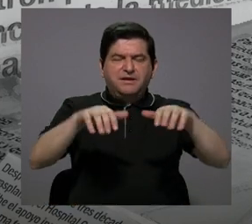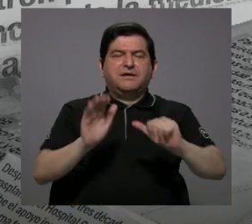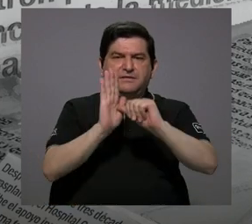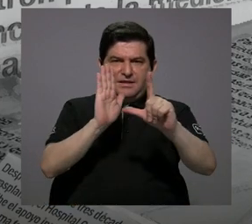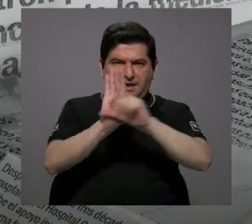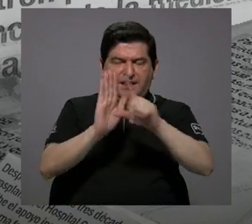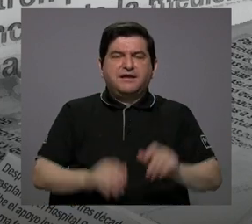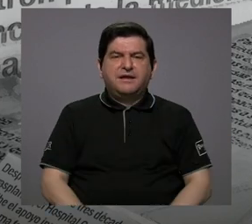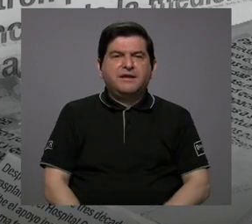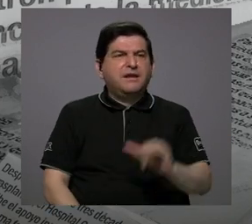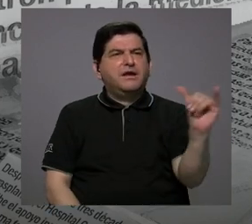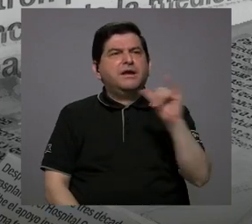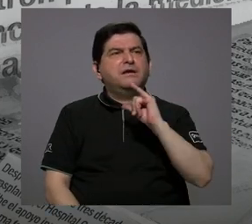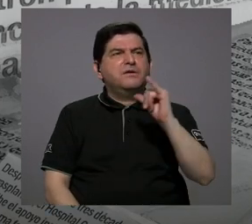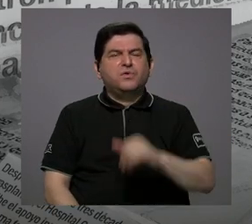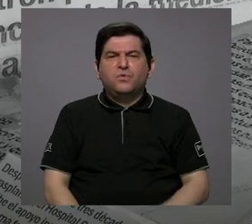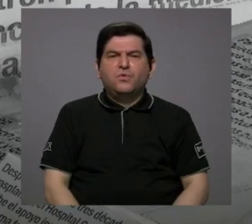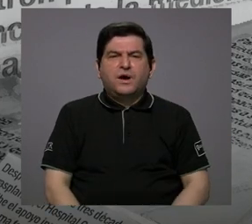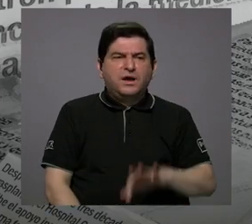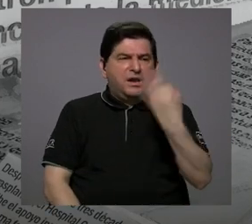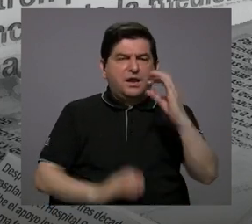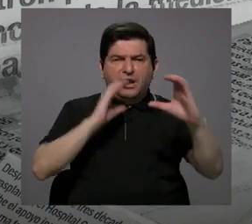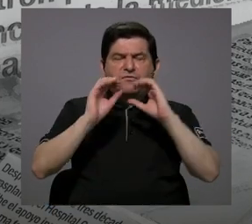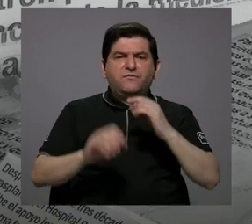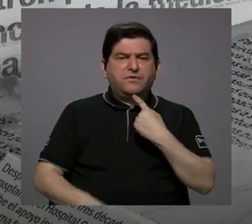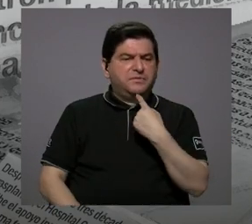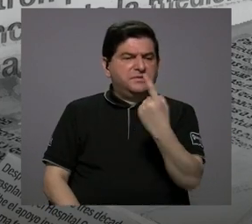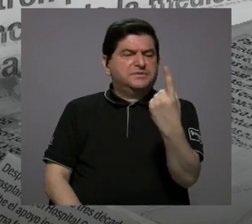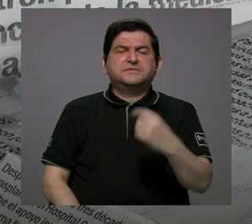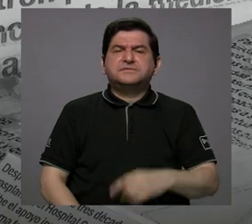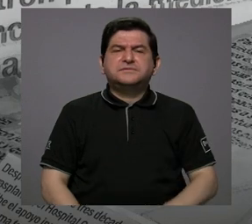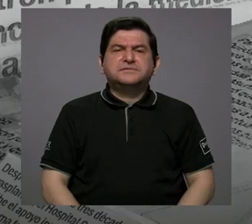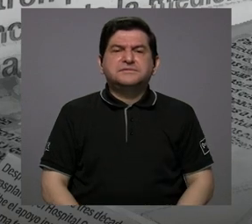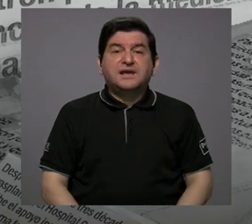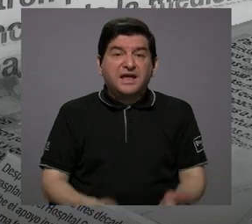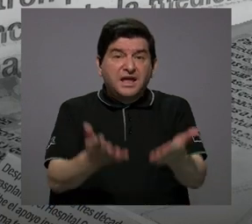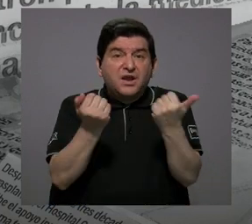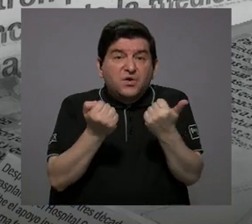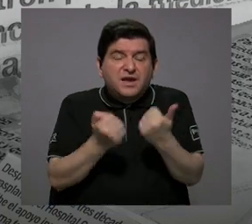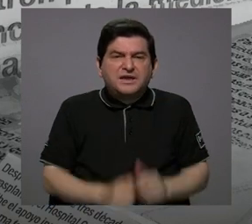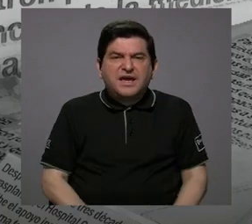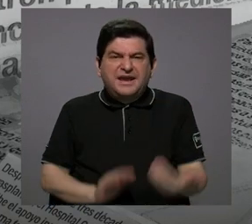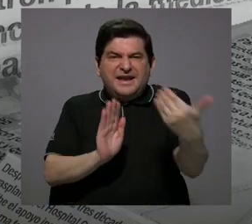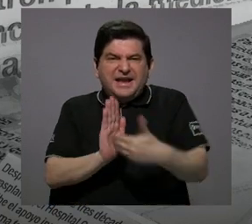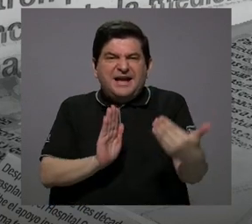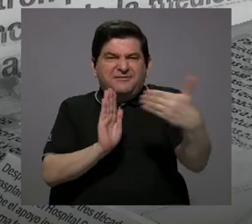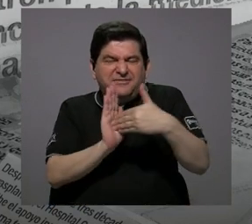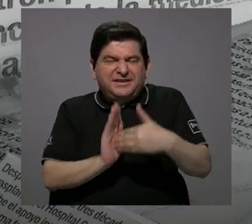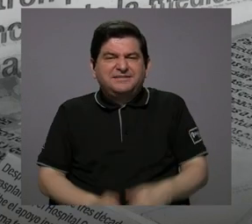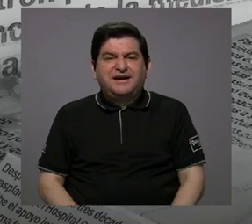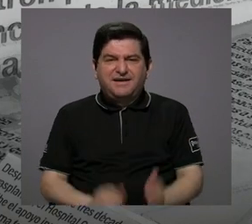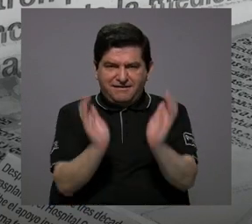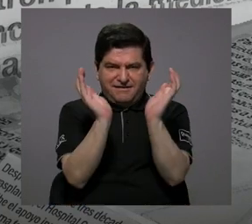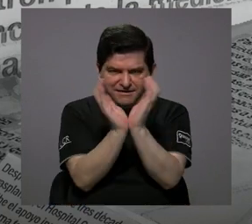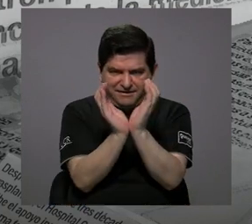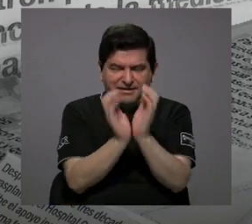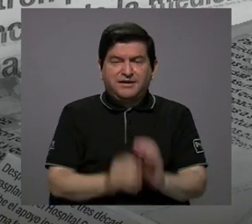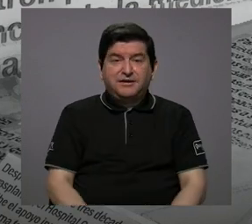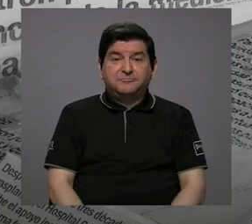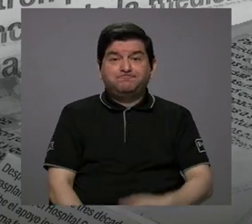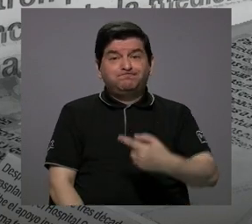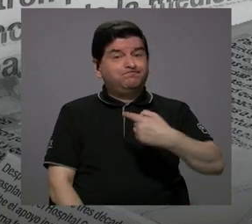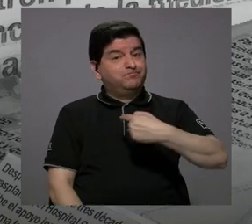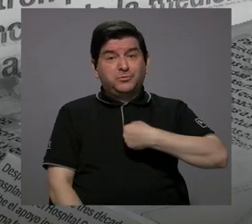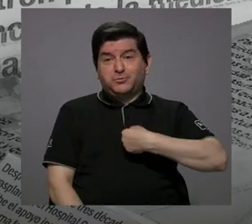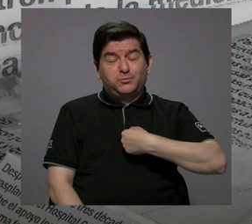ha dado a conocer en medios de comunicación, de que lo que se quiere es desestabilizar la caja. Bueno, uno no tiene